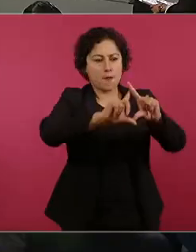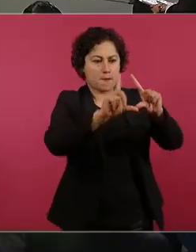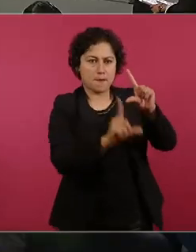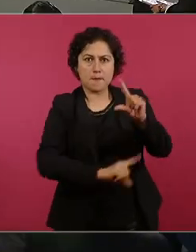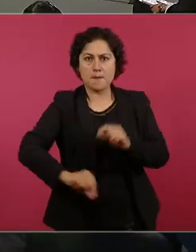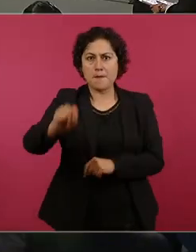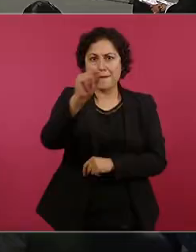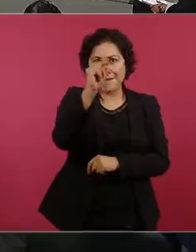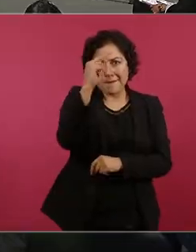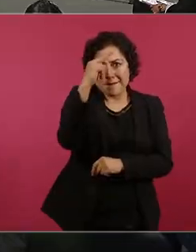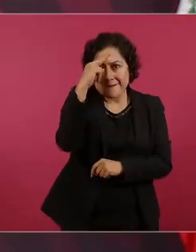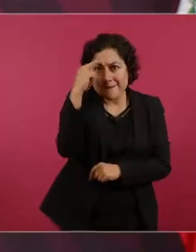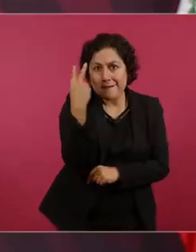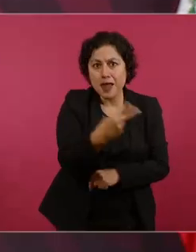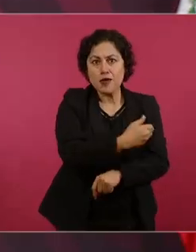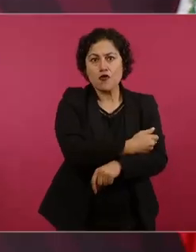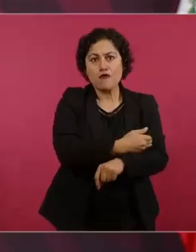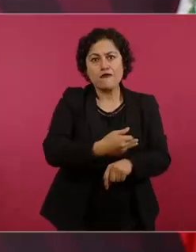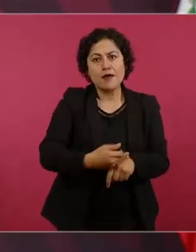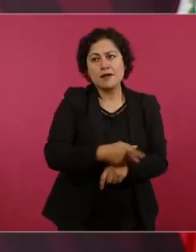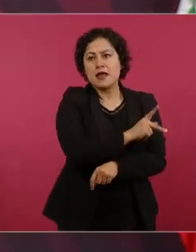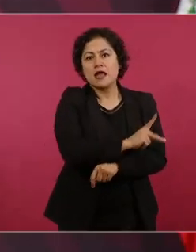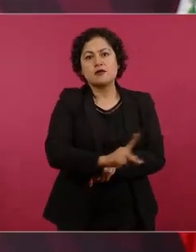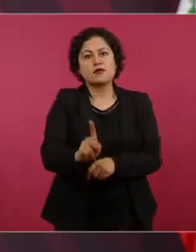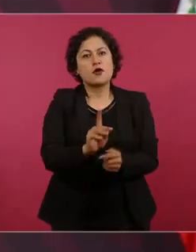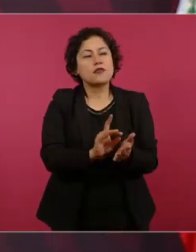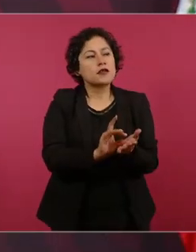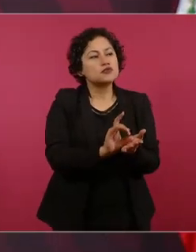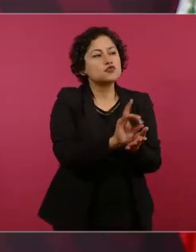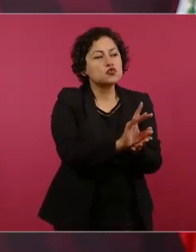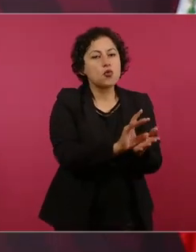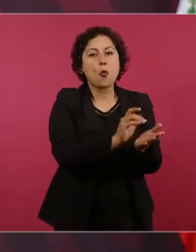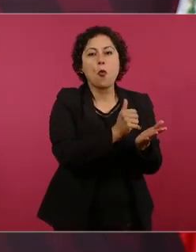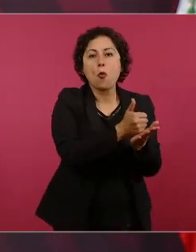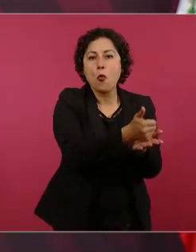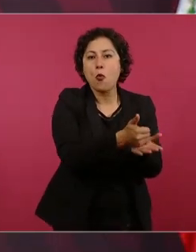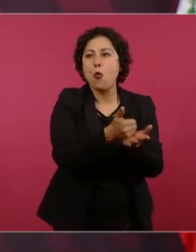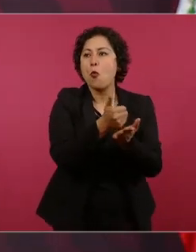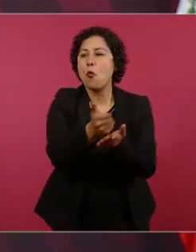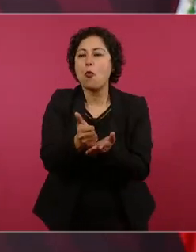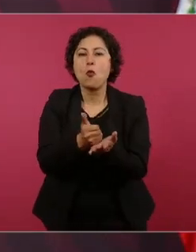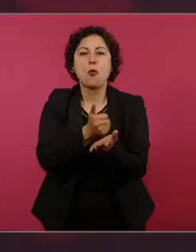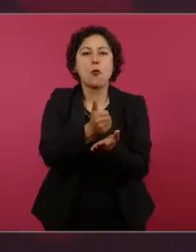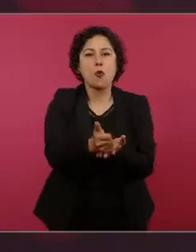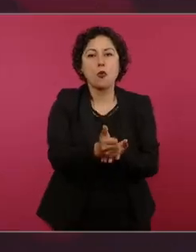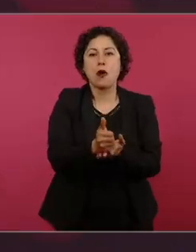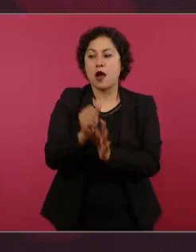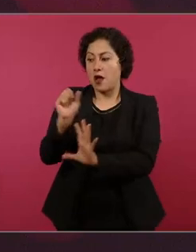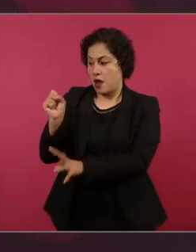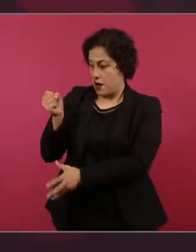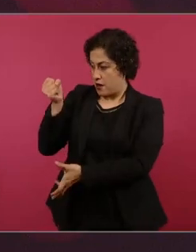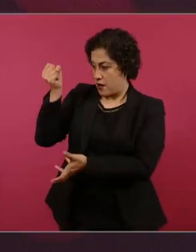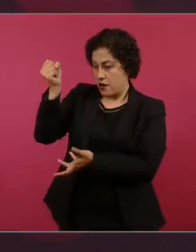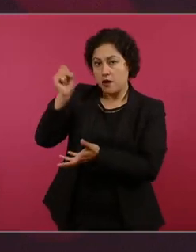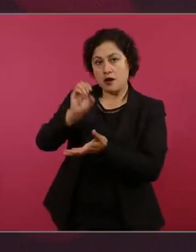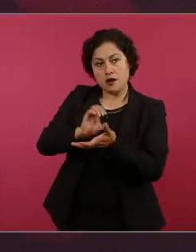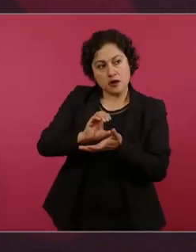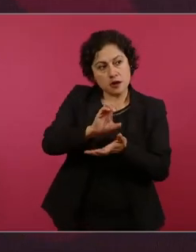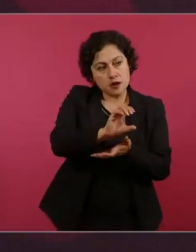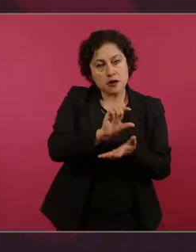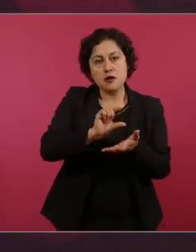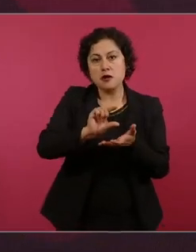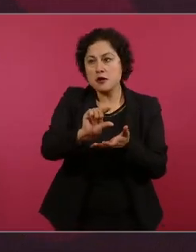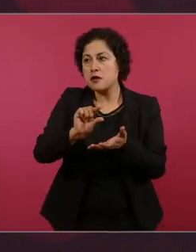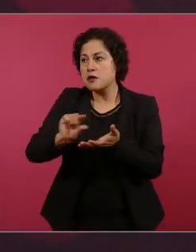una pequeña porción del presupuesto porque hay una mejor distribución